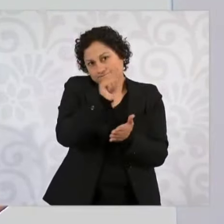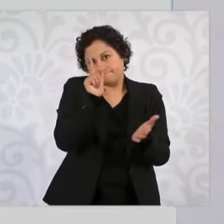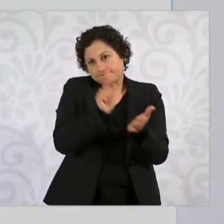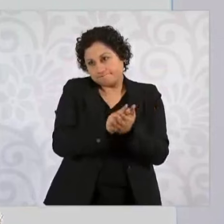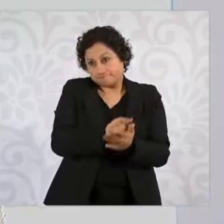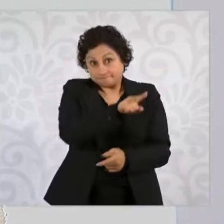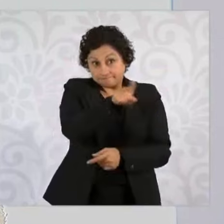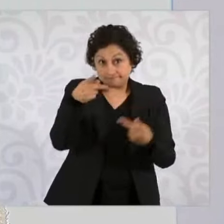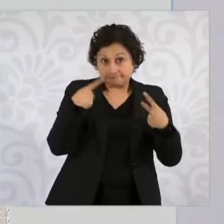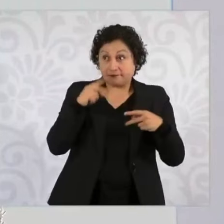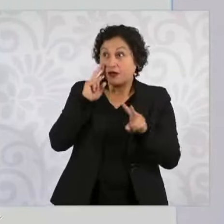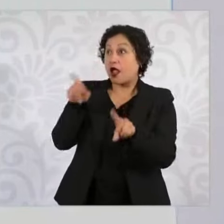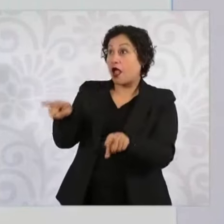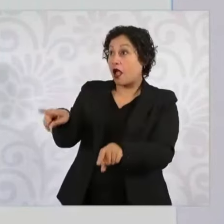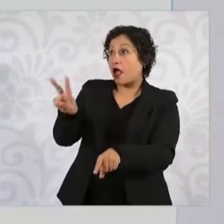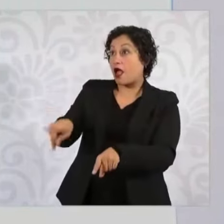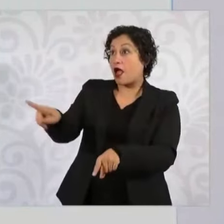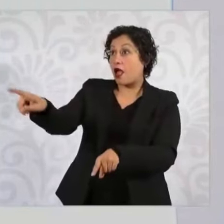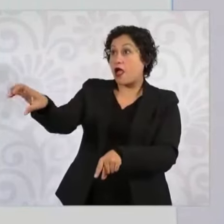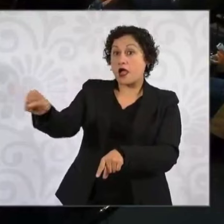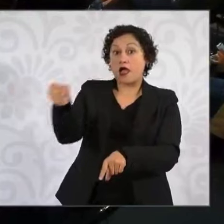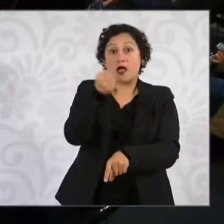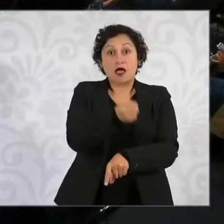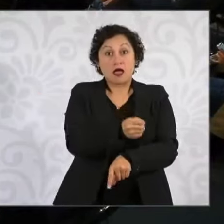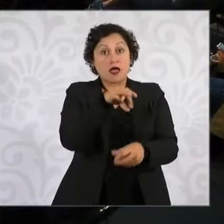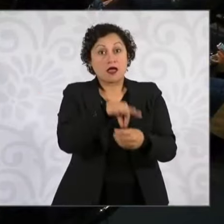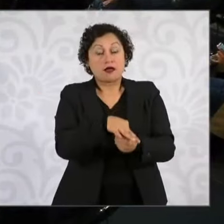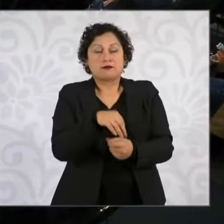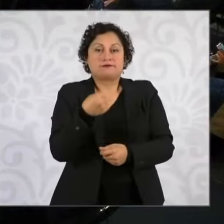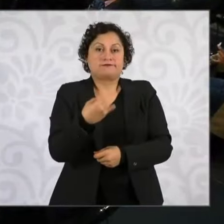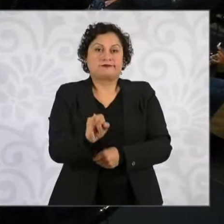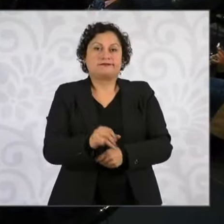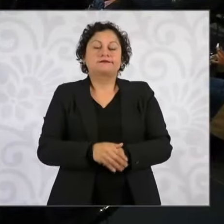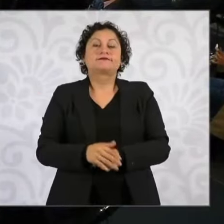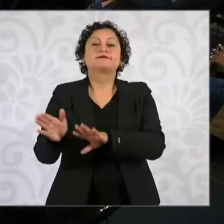postular nuevamente. Miren, este es el Diario Oficial de la Federación.